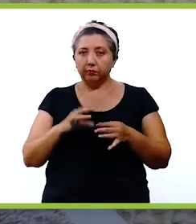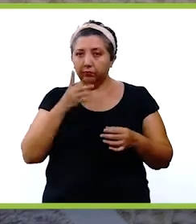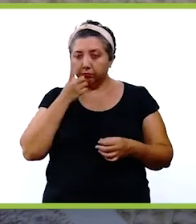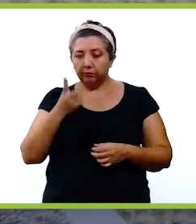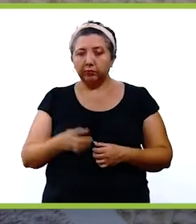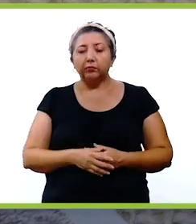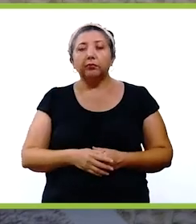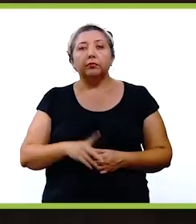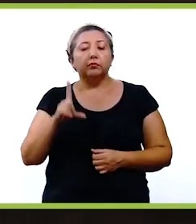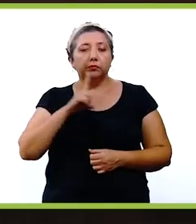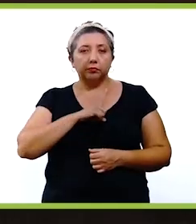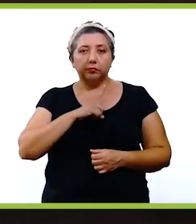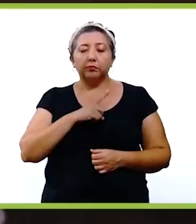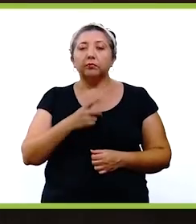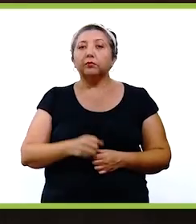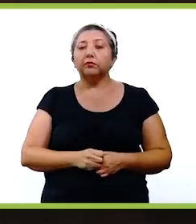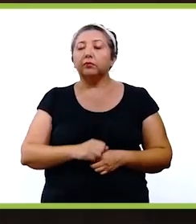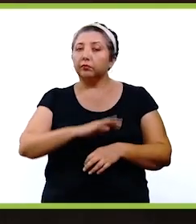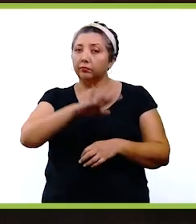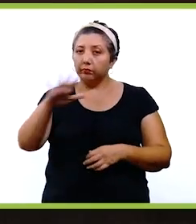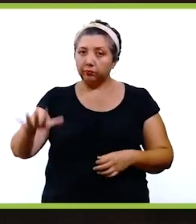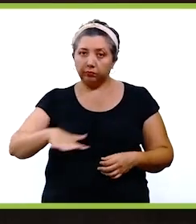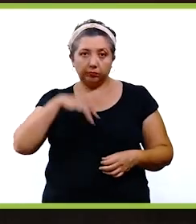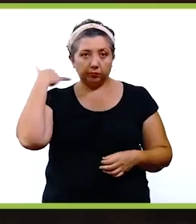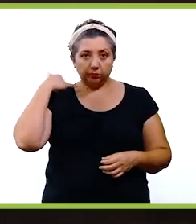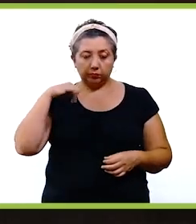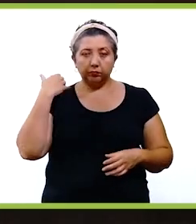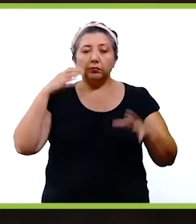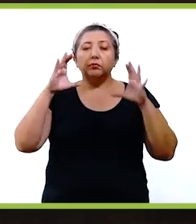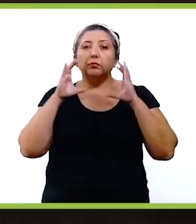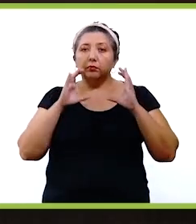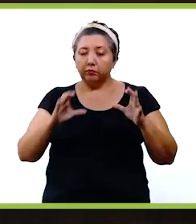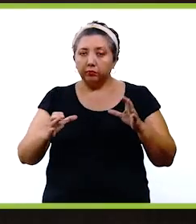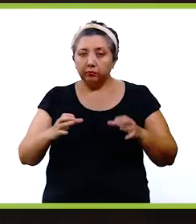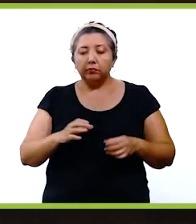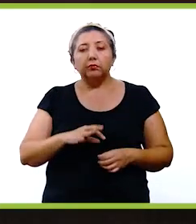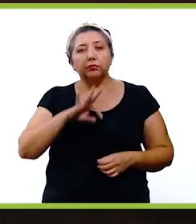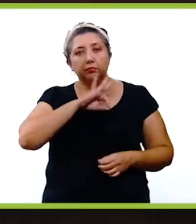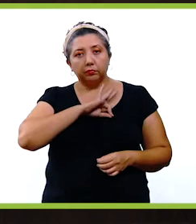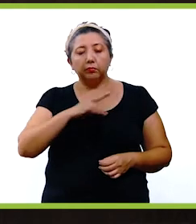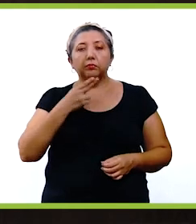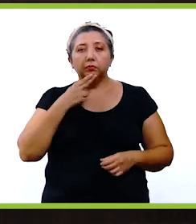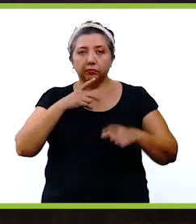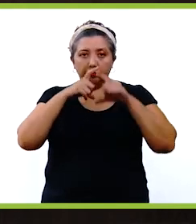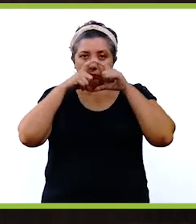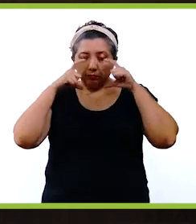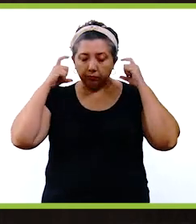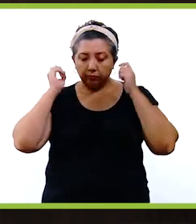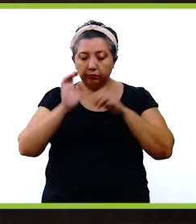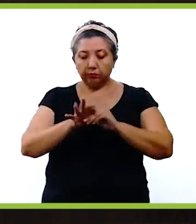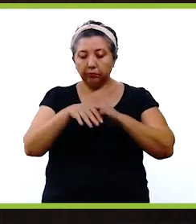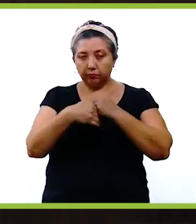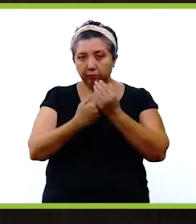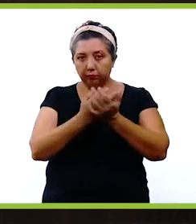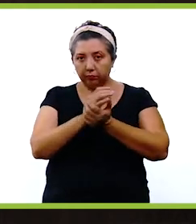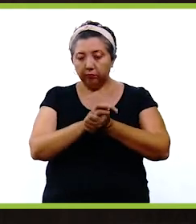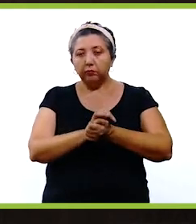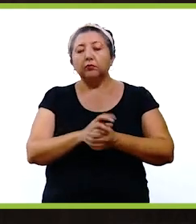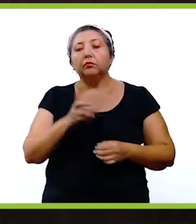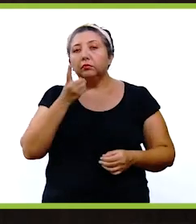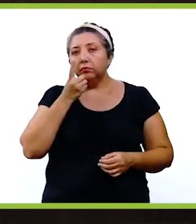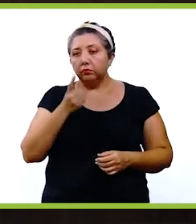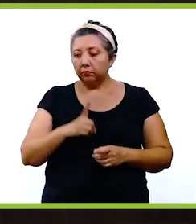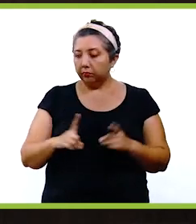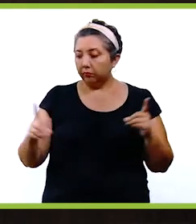yucatecos esta noche, gobernador? Solamente la invitación a todos los yucatecos a cuidarnos lo más posible con el uso de cubrebocas, el lavado de manos,